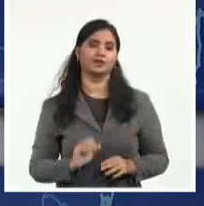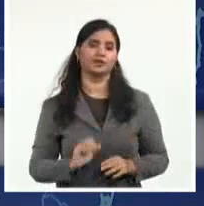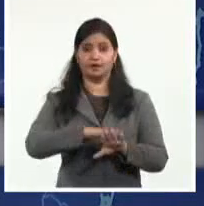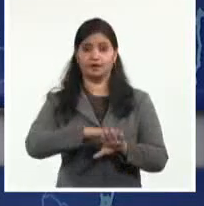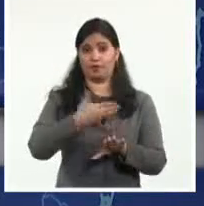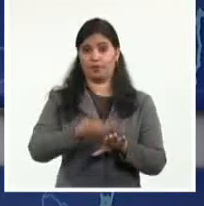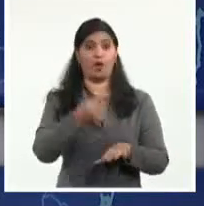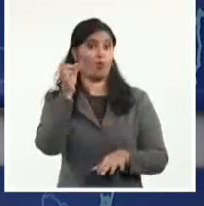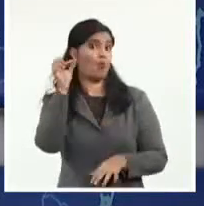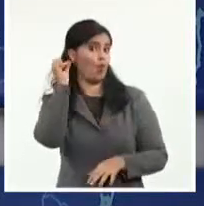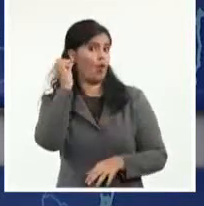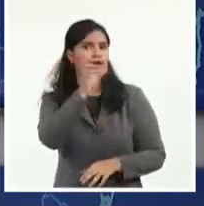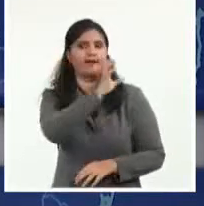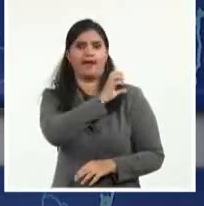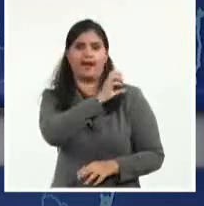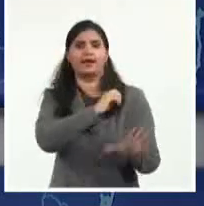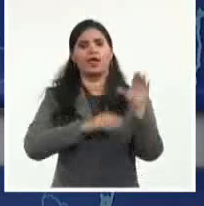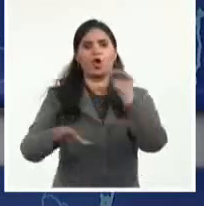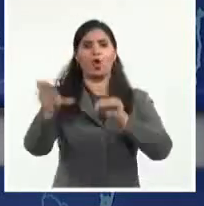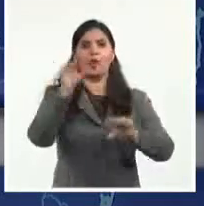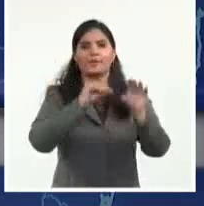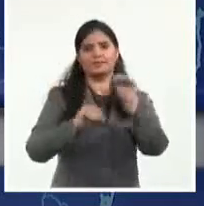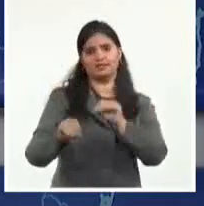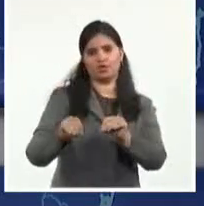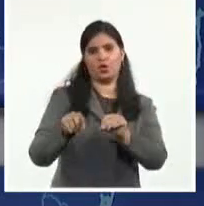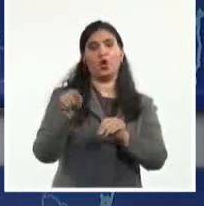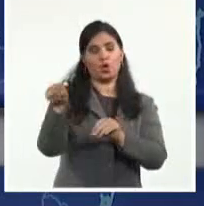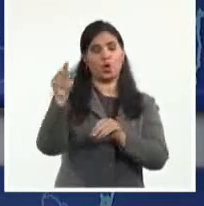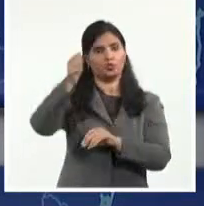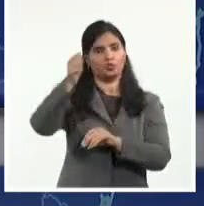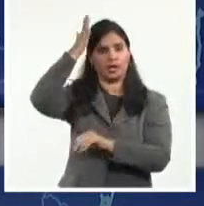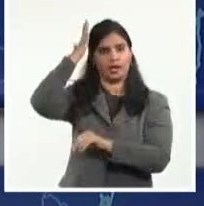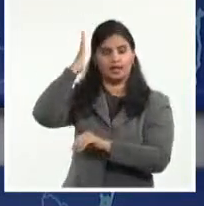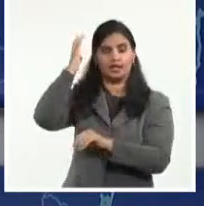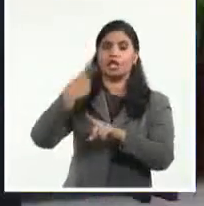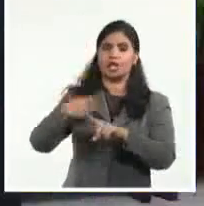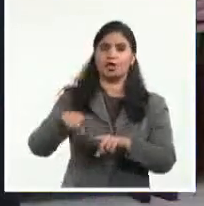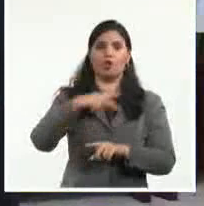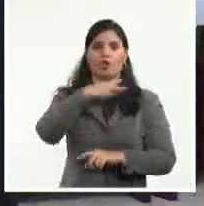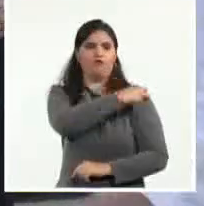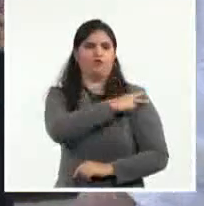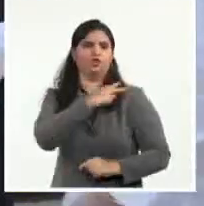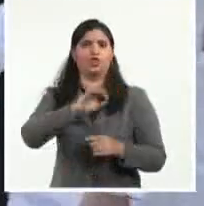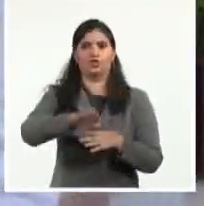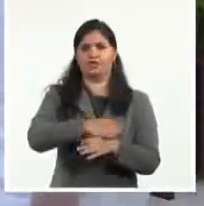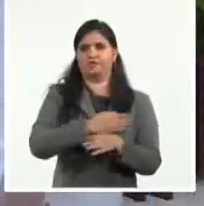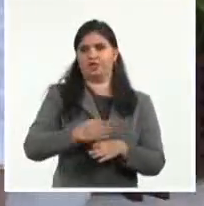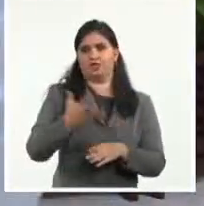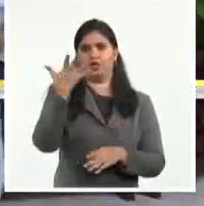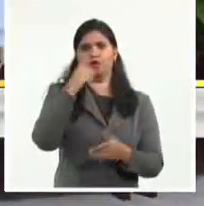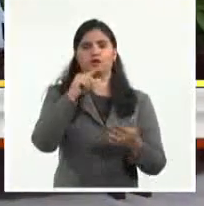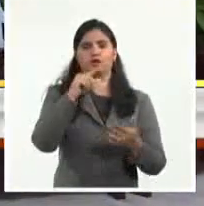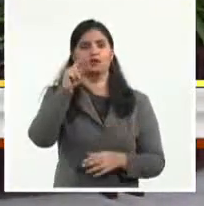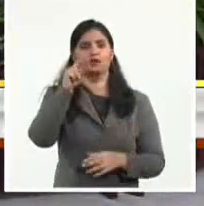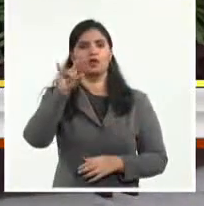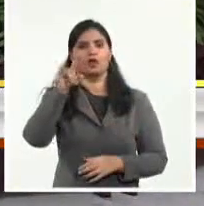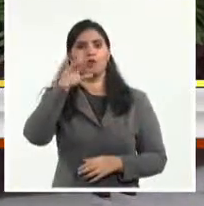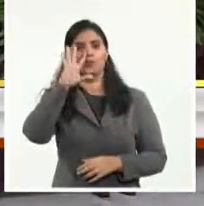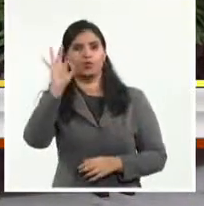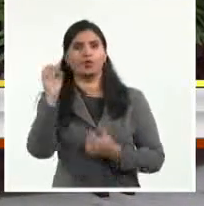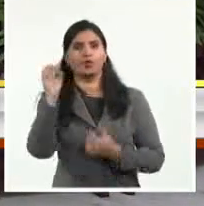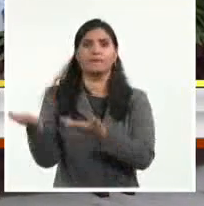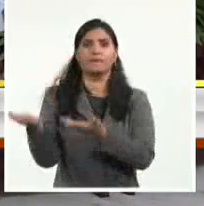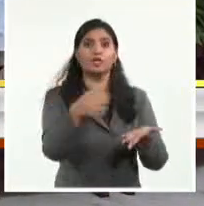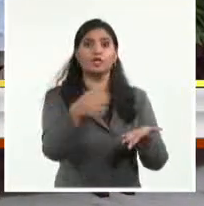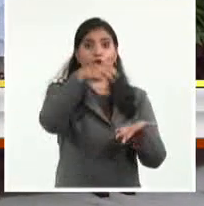canciller panameña sostuvo conversaciones con su par cubano, Bruno Rodríguez Parrilla. Tras dar la bienvenida en el salón de protocolo del